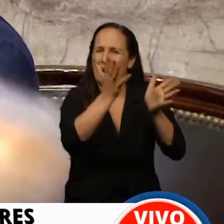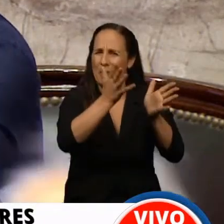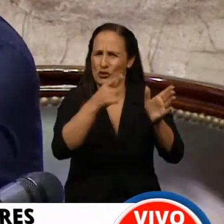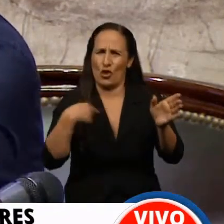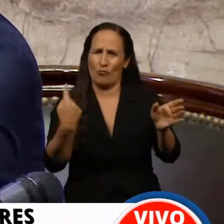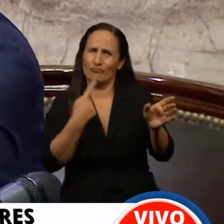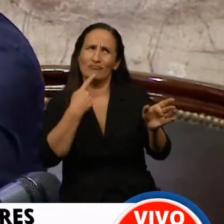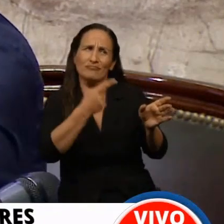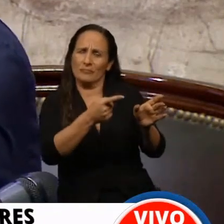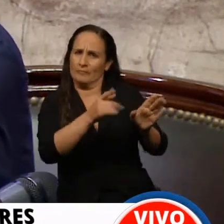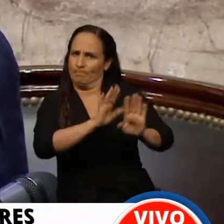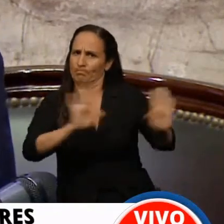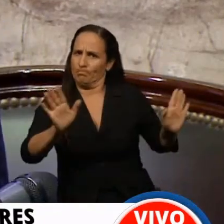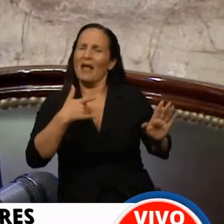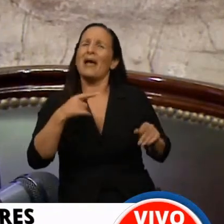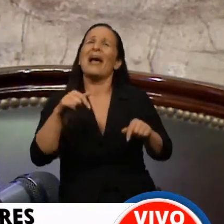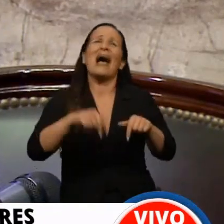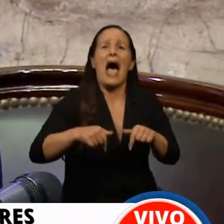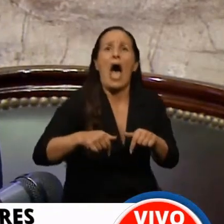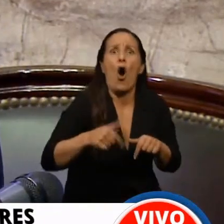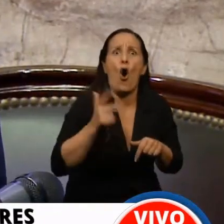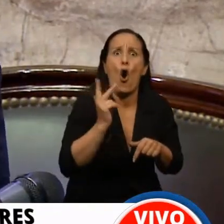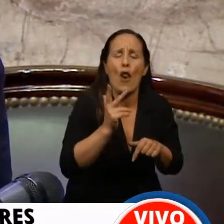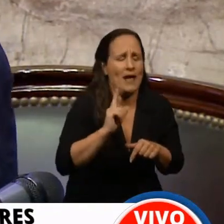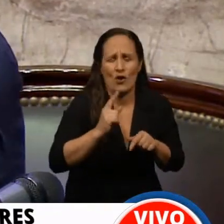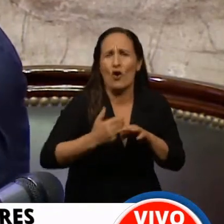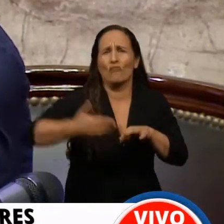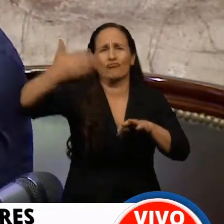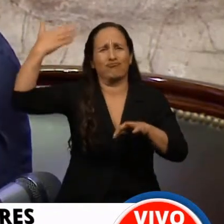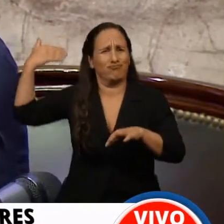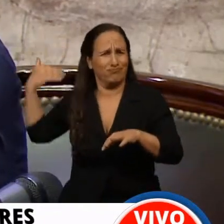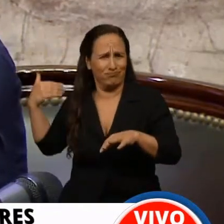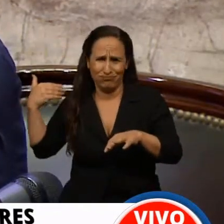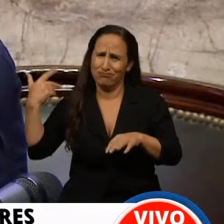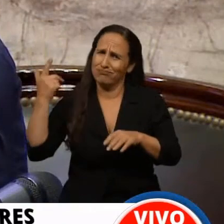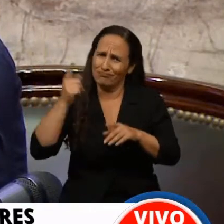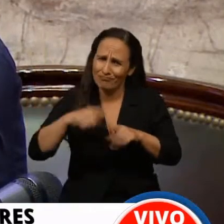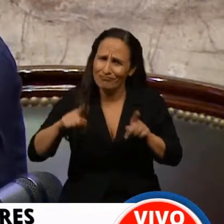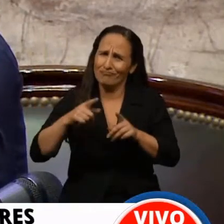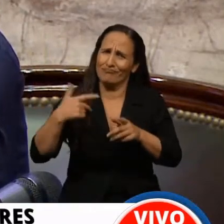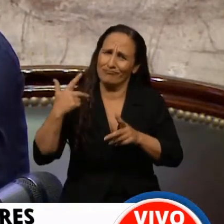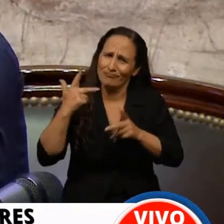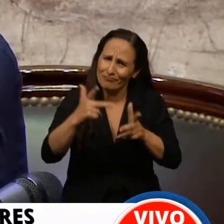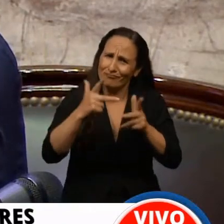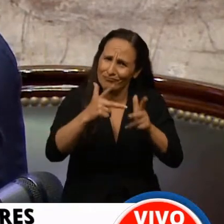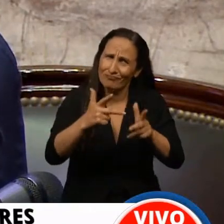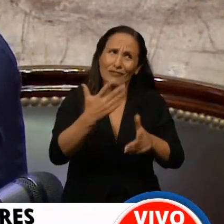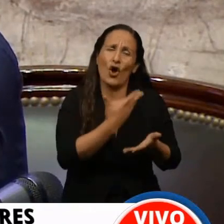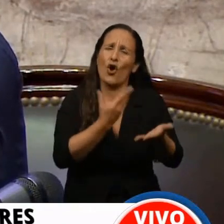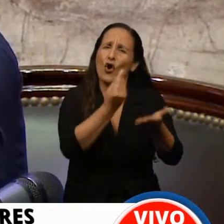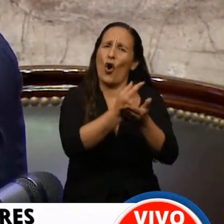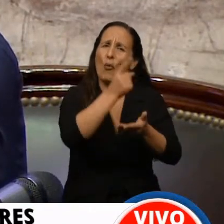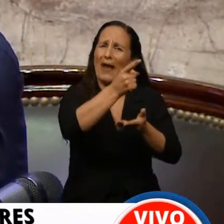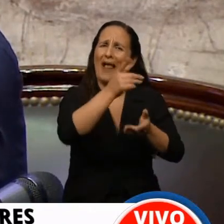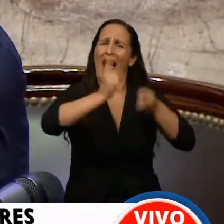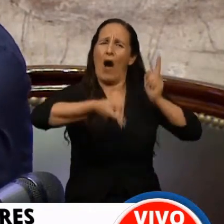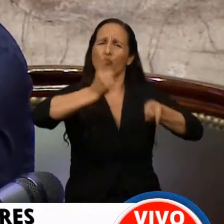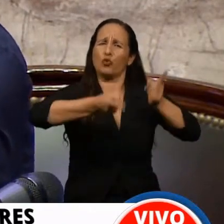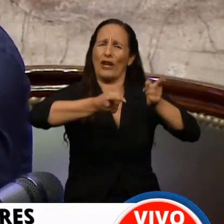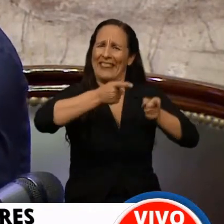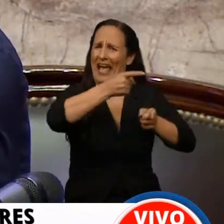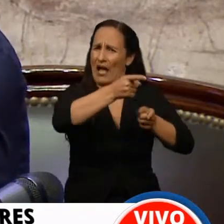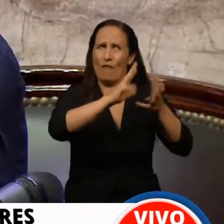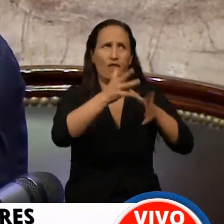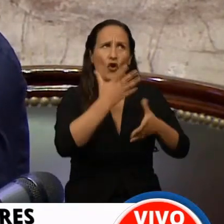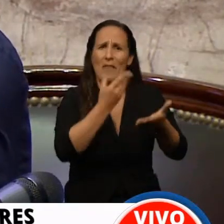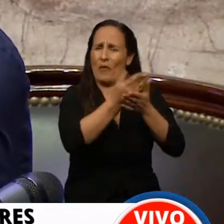no desde ahora, desde siempre hemos rechazado el autoritarismo del gobernador de la provincia de Formosa, un régimen